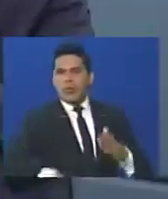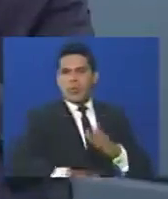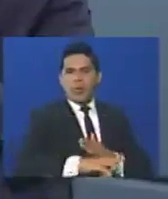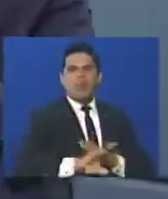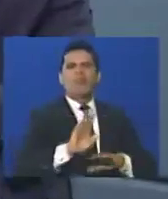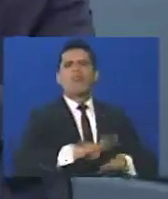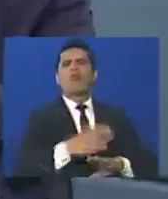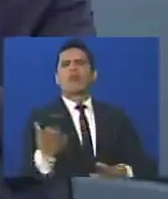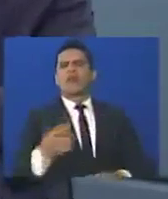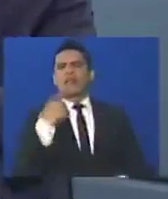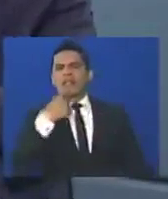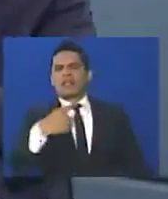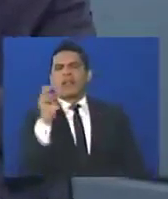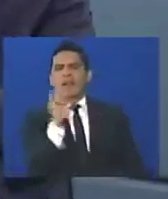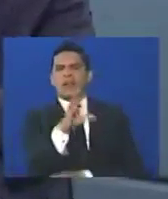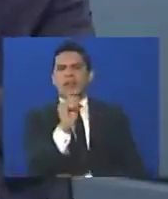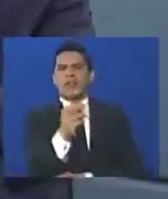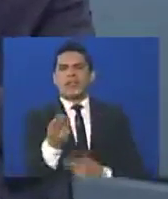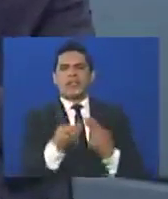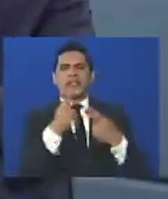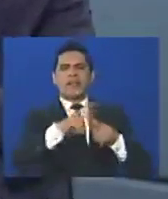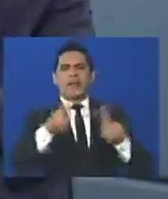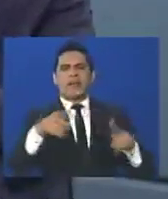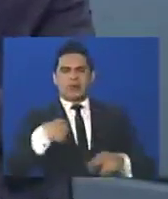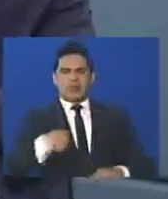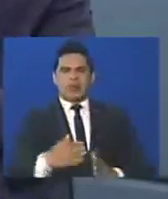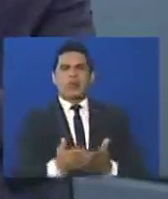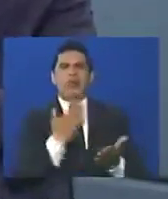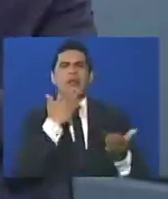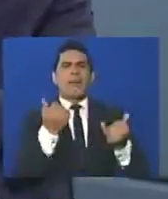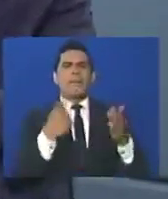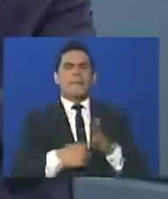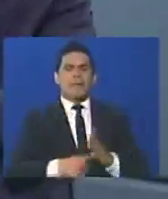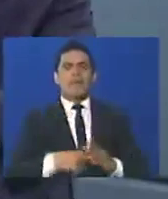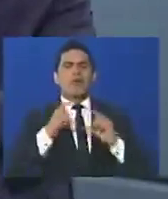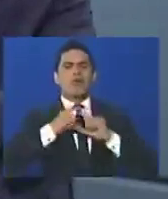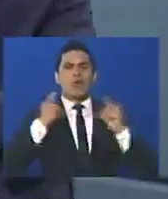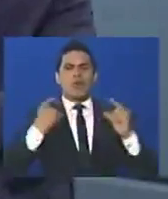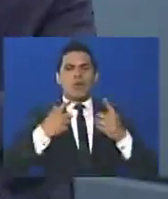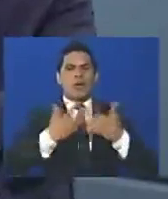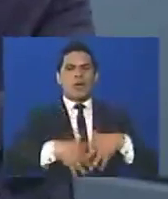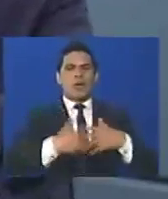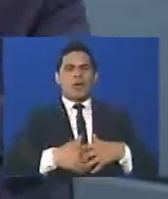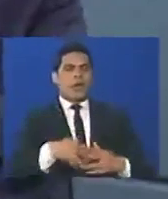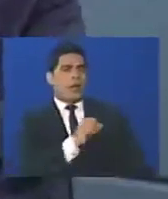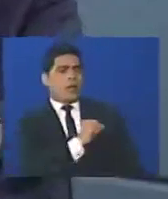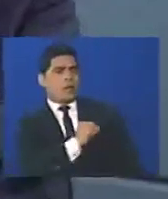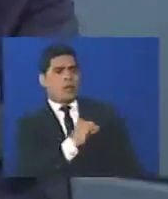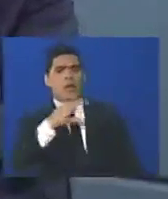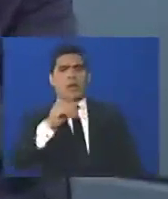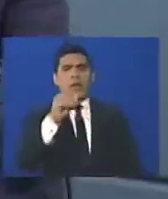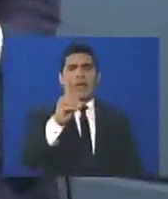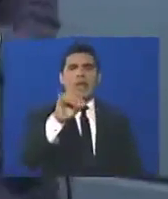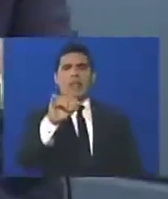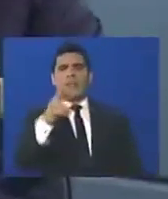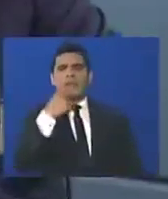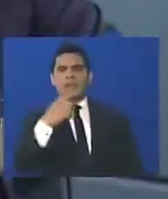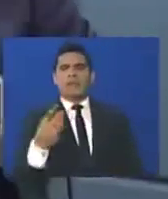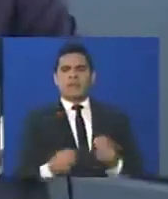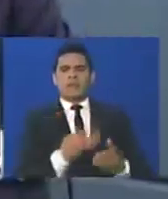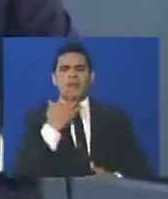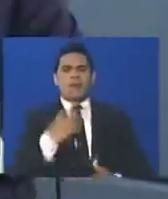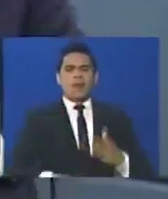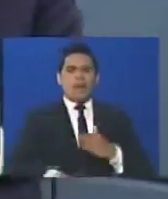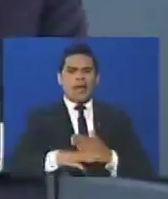yo he declarado, que a esa conferencia, y más, yo le pido a los curas, a los empresarios, que están todos asustados, por Cadivi, el CENIAT, esos